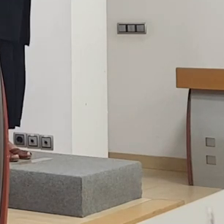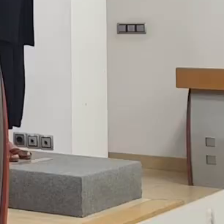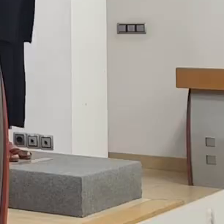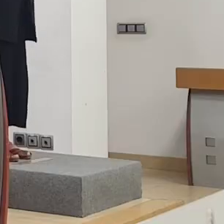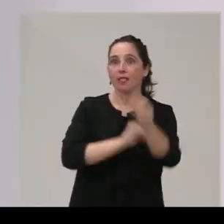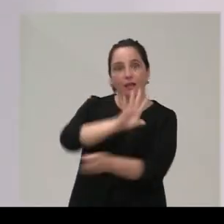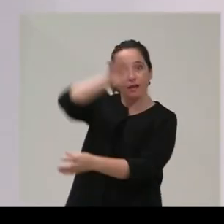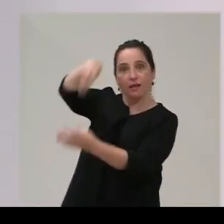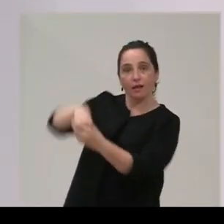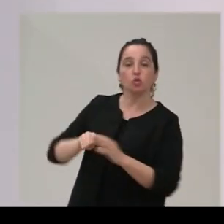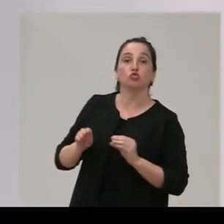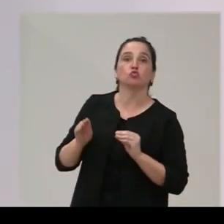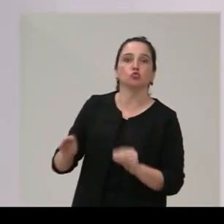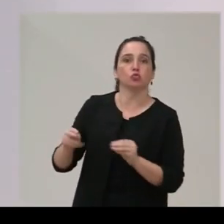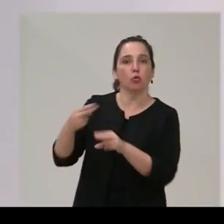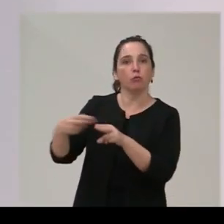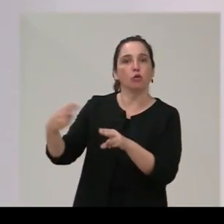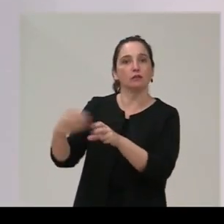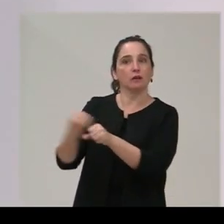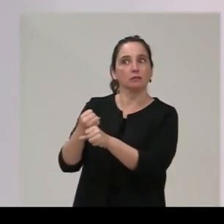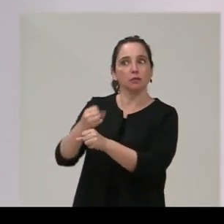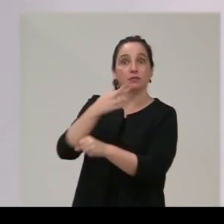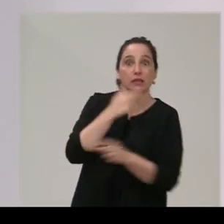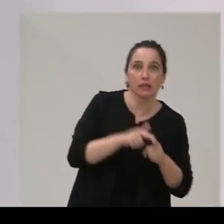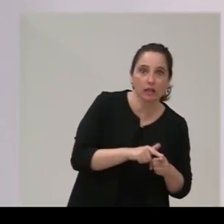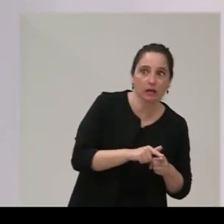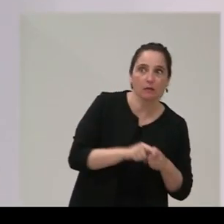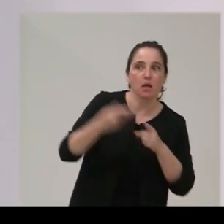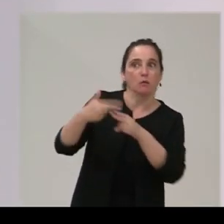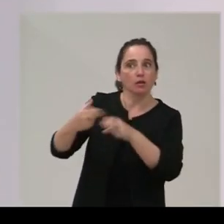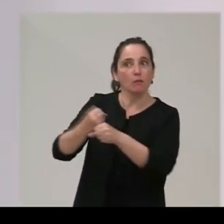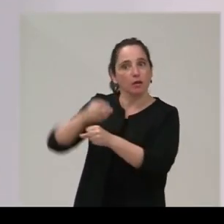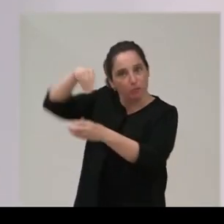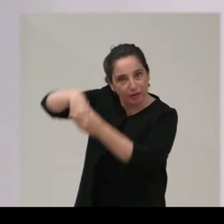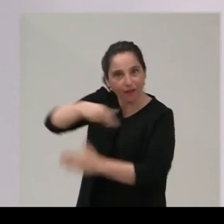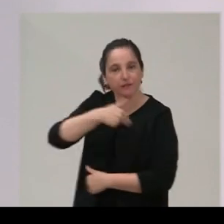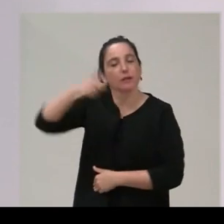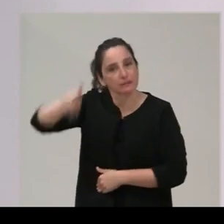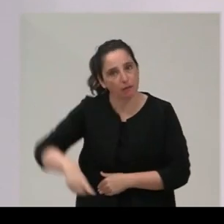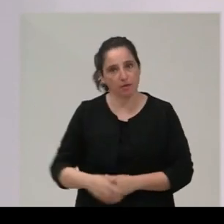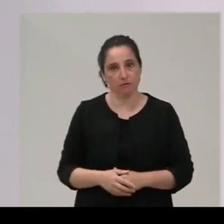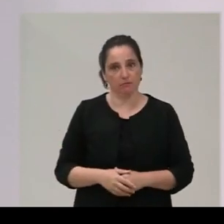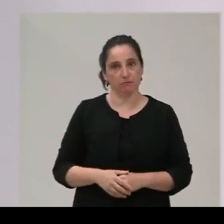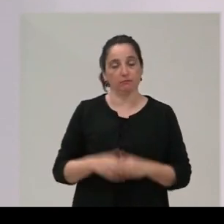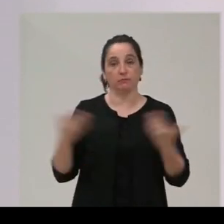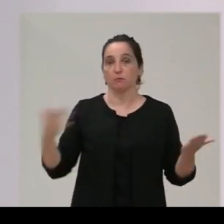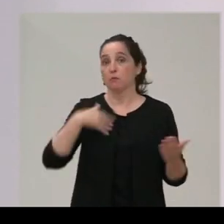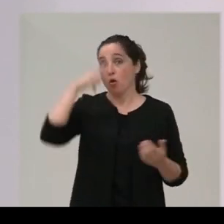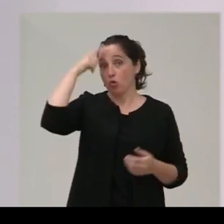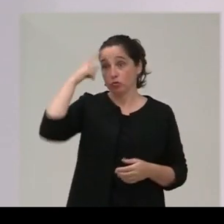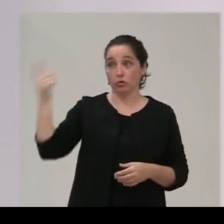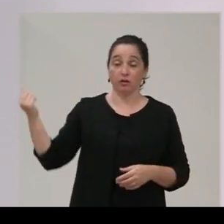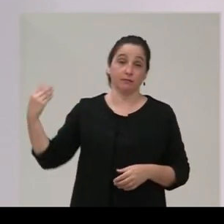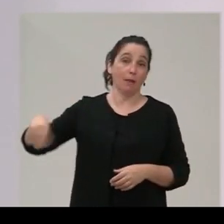formen parte no solamente de las políticas de empleo de Santander sino también de Cantabria por supuesto que sí si hablamos de cultura pues lo ha dicho